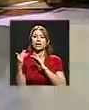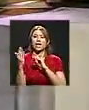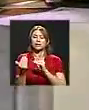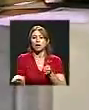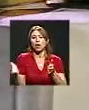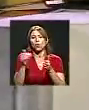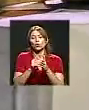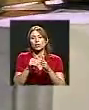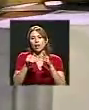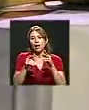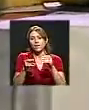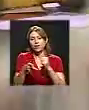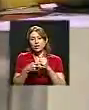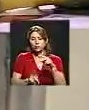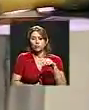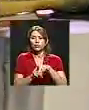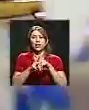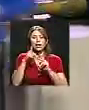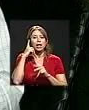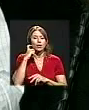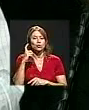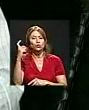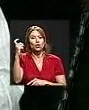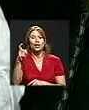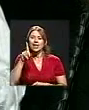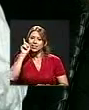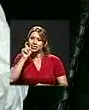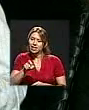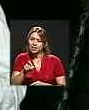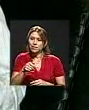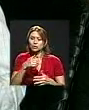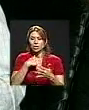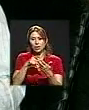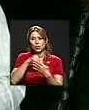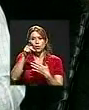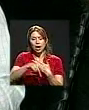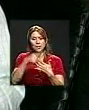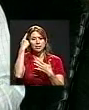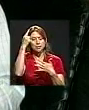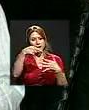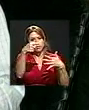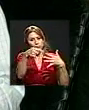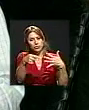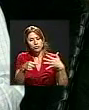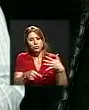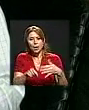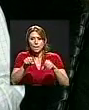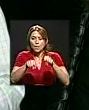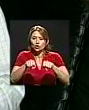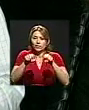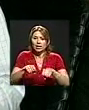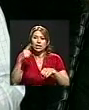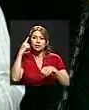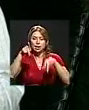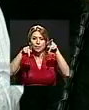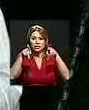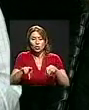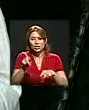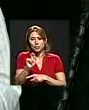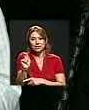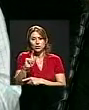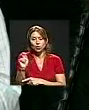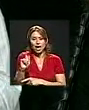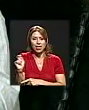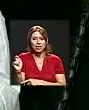yo creo que debe haber programas para ofrecer un menú, digamos, de posibilidades para las personas que se han pensionado, que no